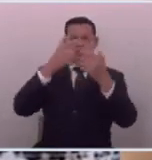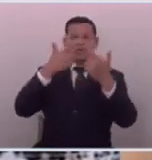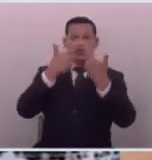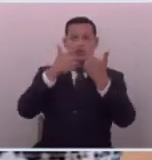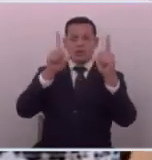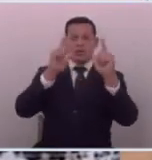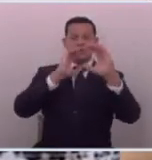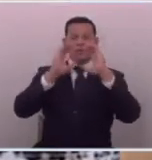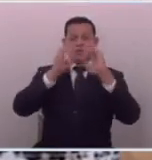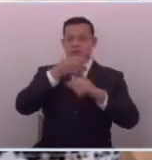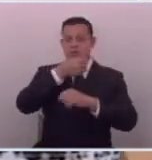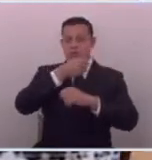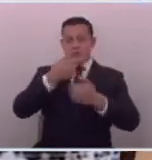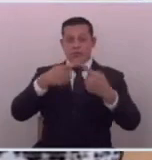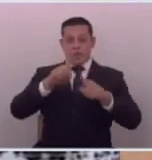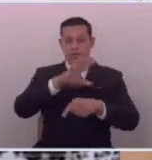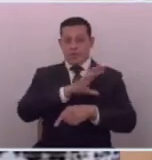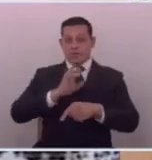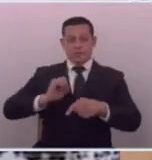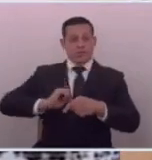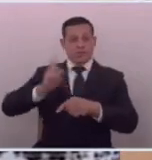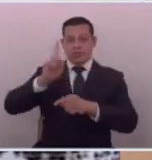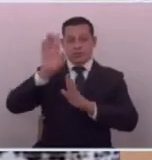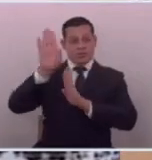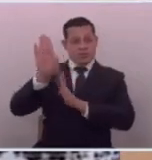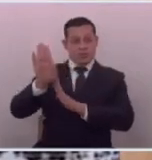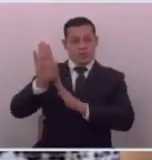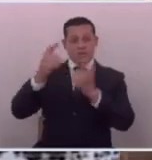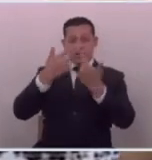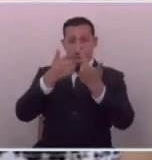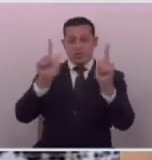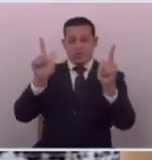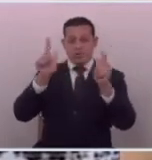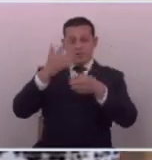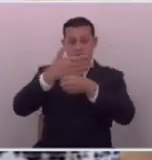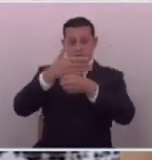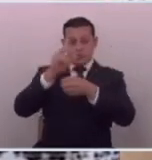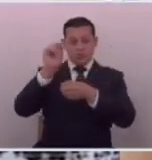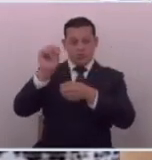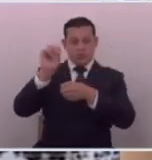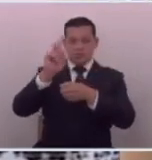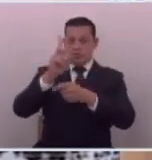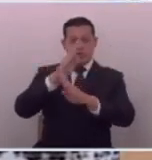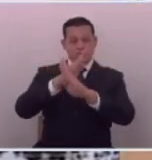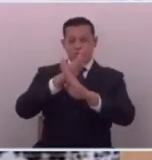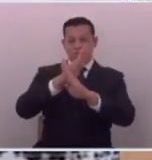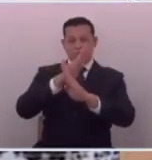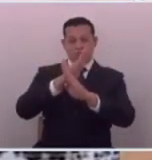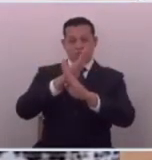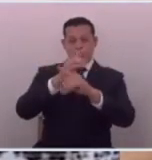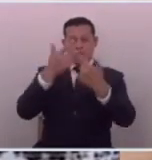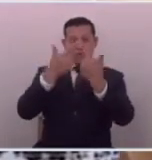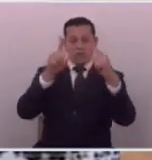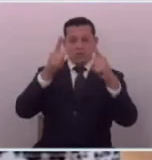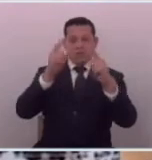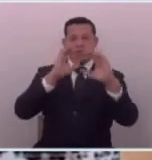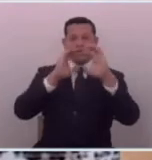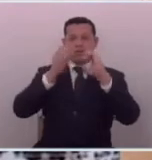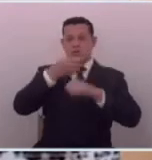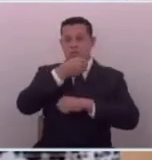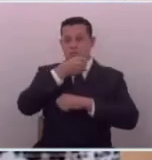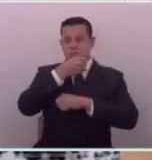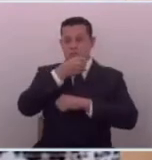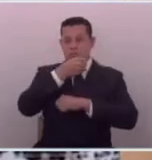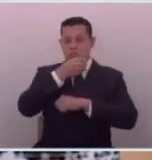prensa pero en El Salvador no se respeta la libertad de prensa la bancada mayoritaria no protege la libertad de prensa porque no les